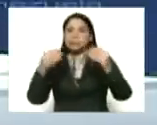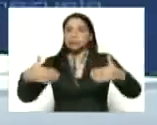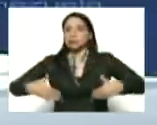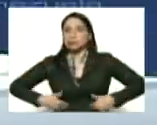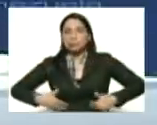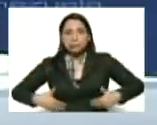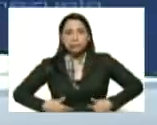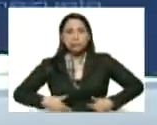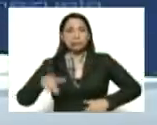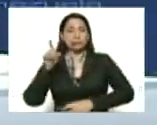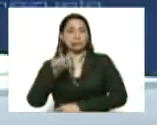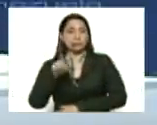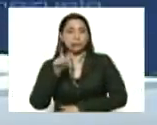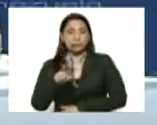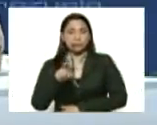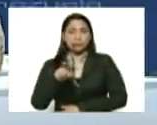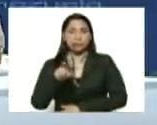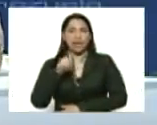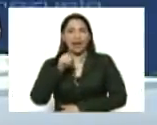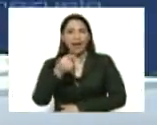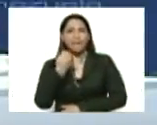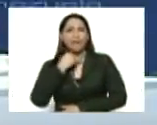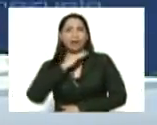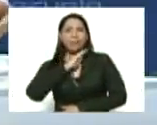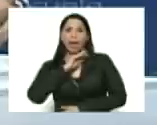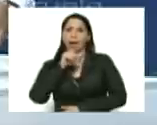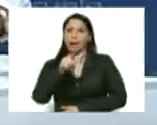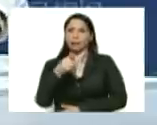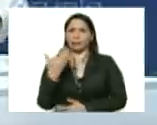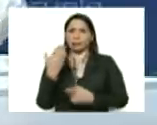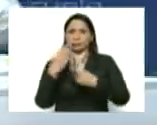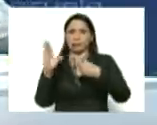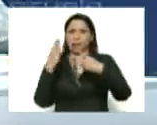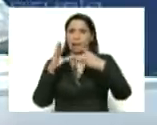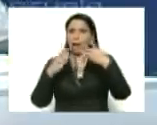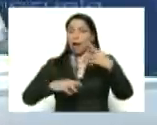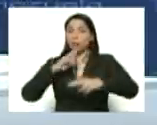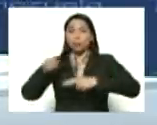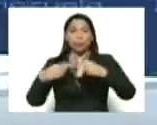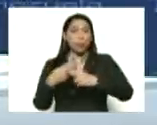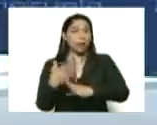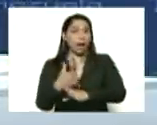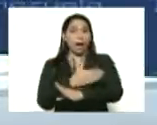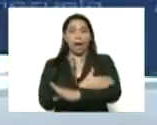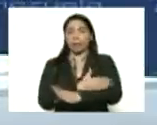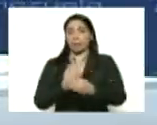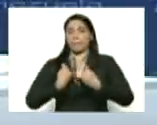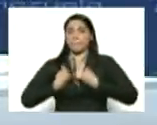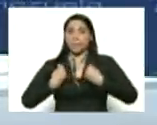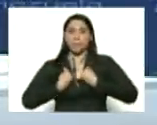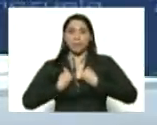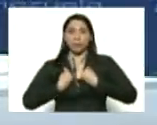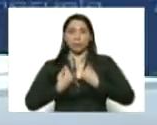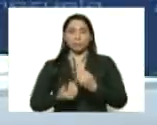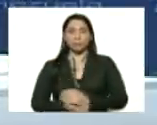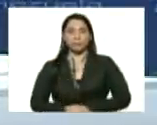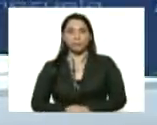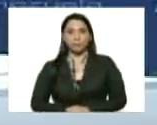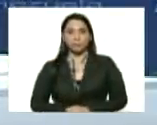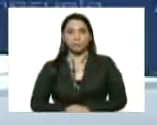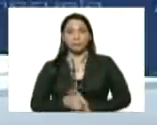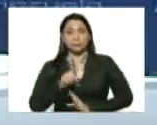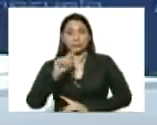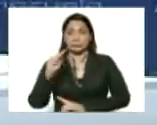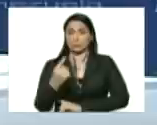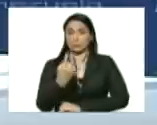que amerita una pandemia de estas características que jamás habíamos vivido. Estos